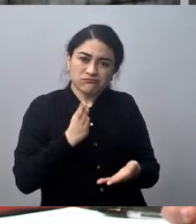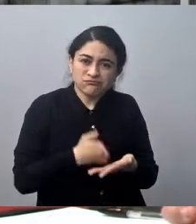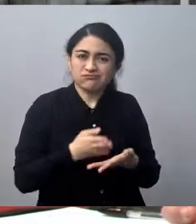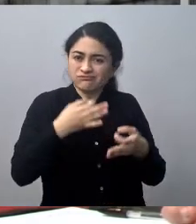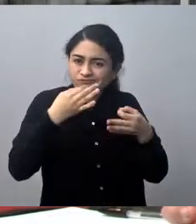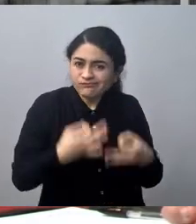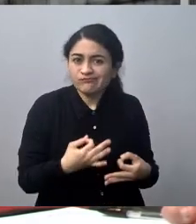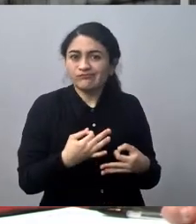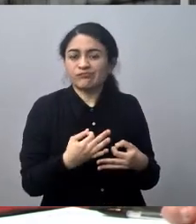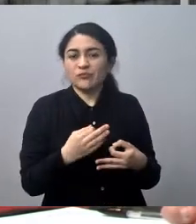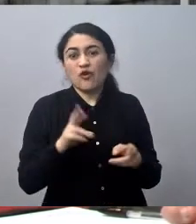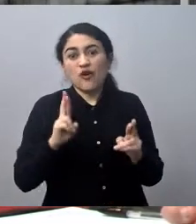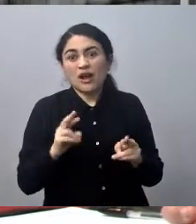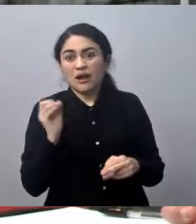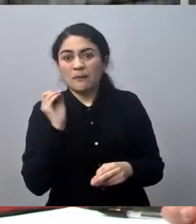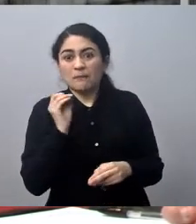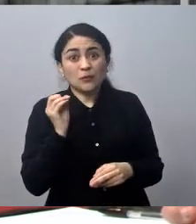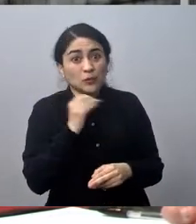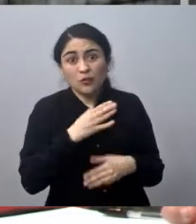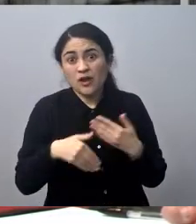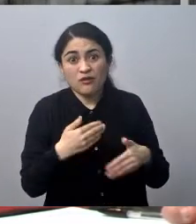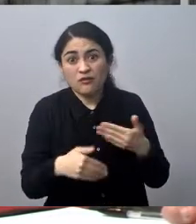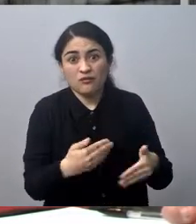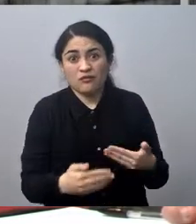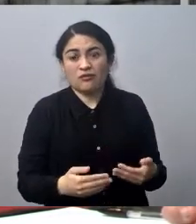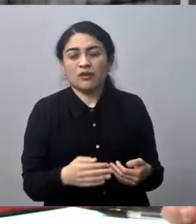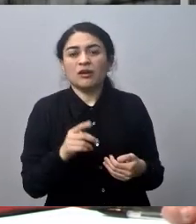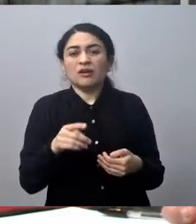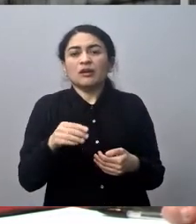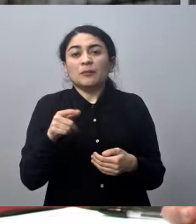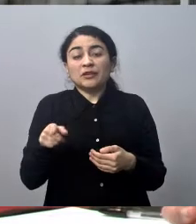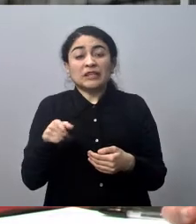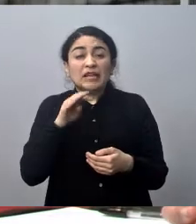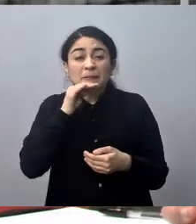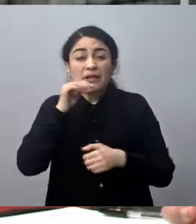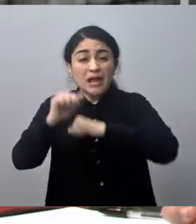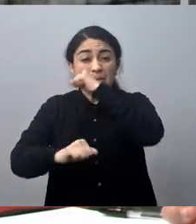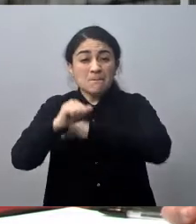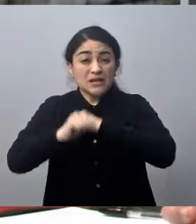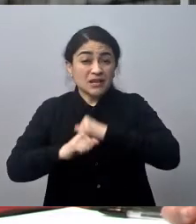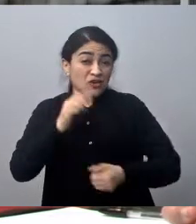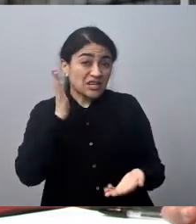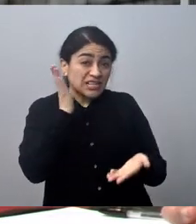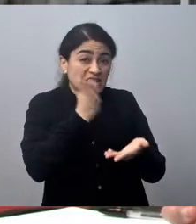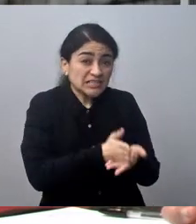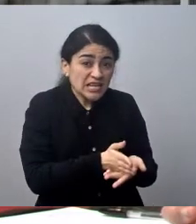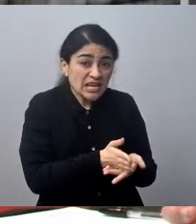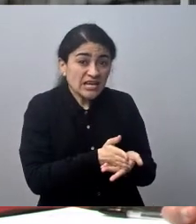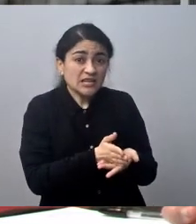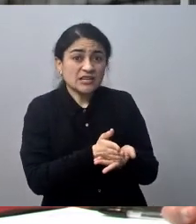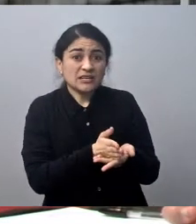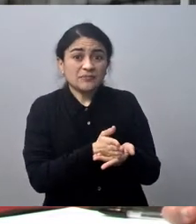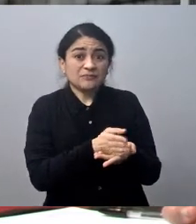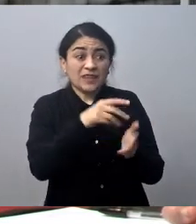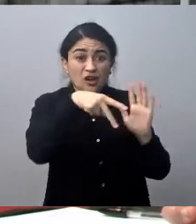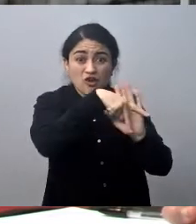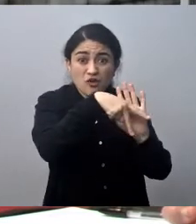posible, y que las normativas de las exigencias que hoy día tienen las empresas, sin duda, puede ser